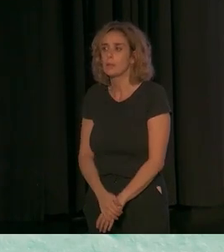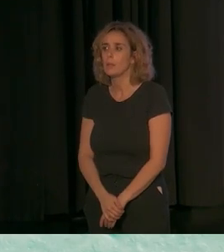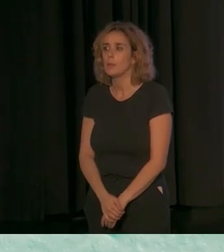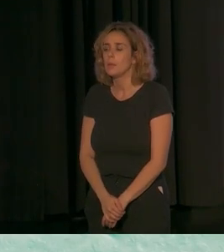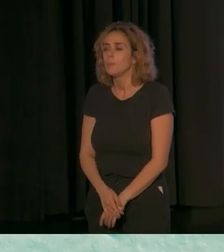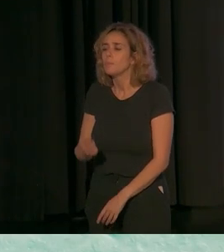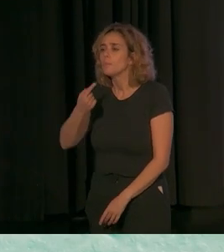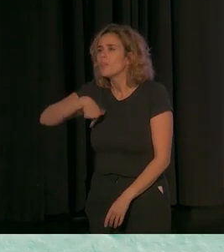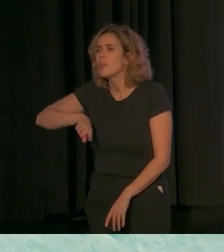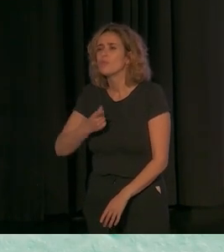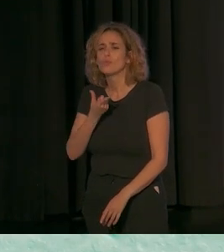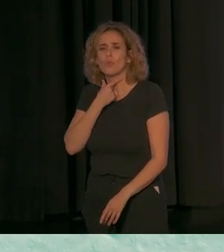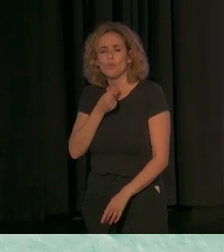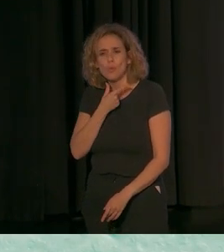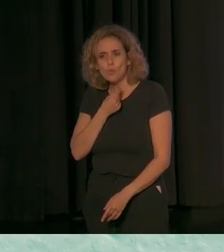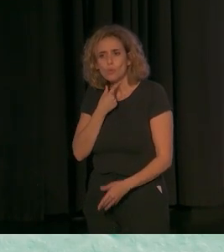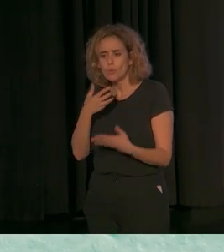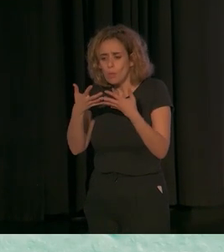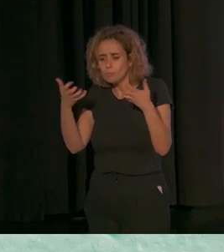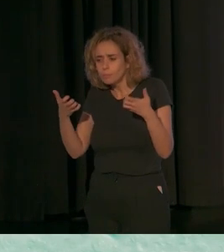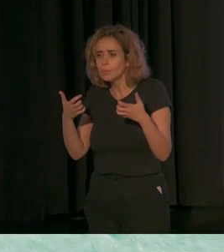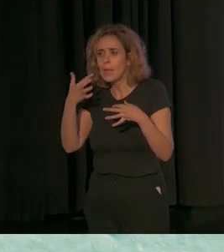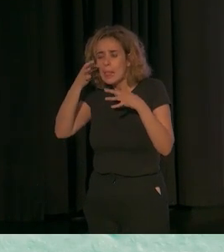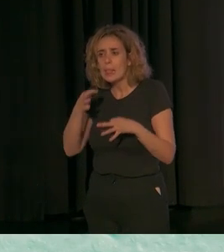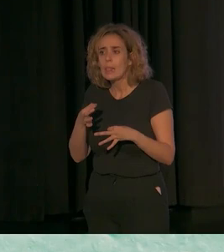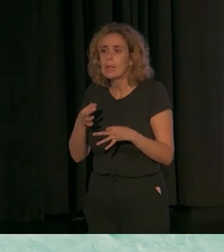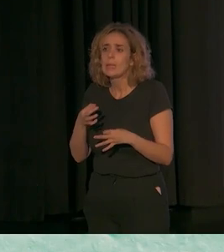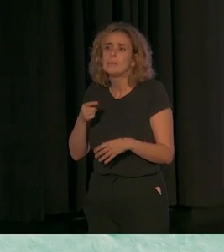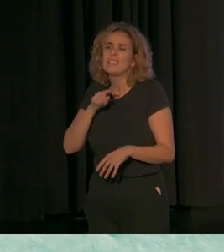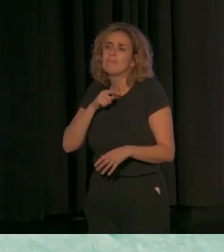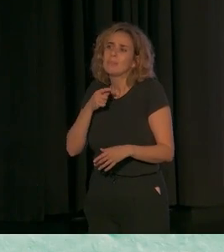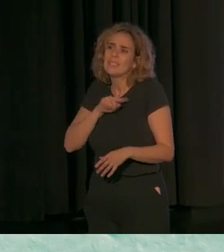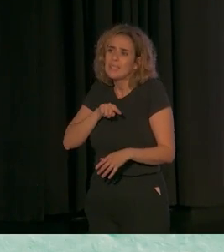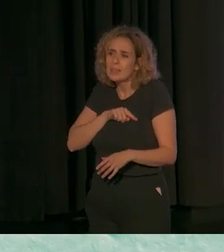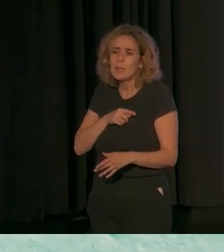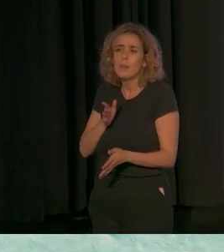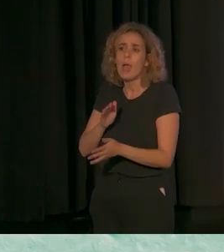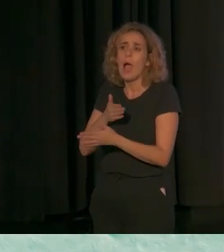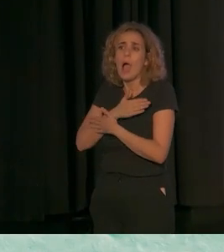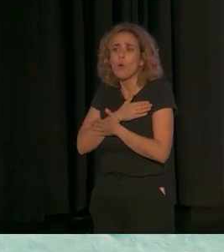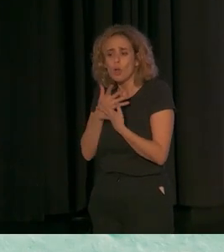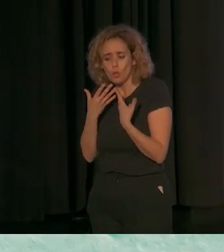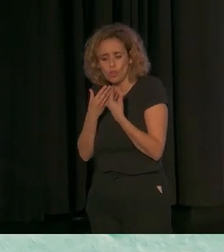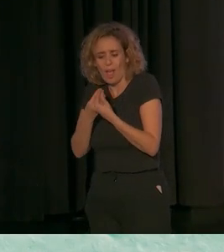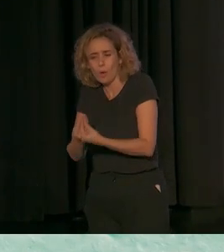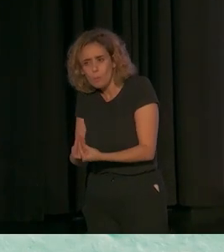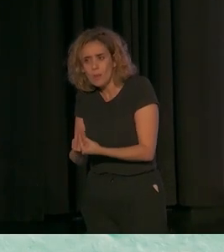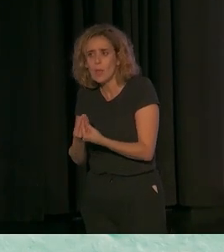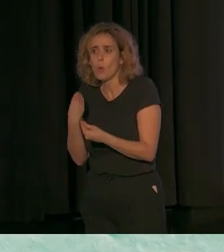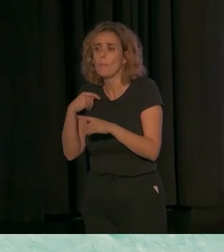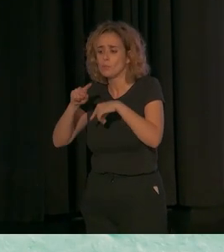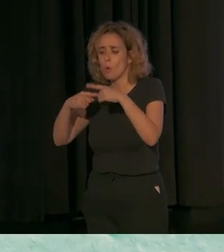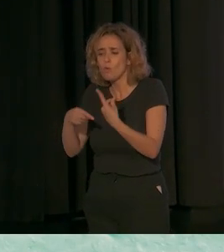hubiera gustado y cito textualmente sentirse acogidos aceptados acompañados como familia